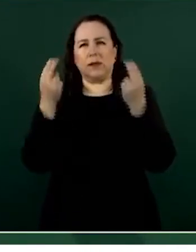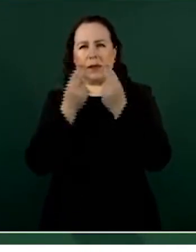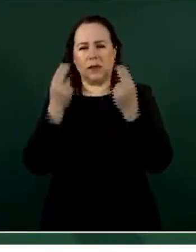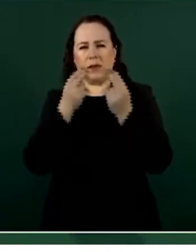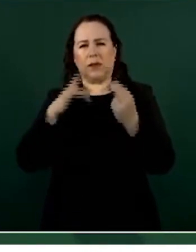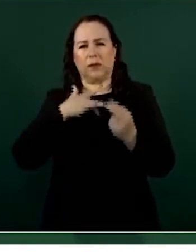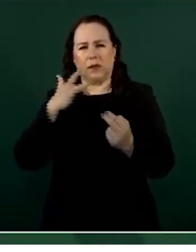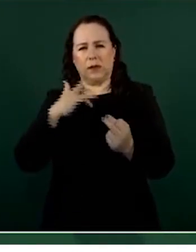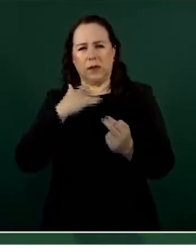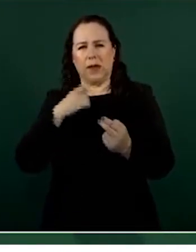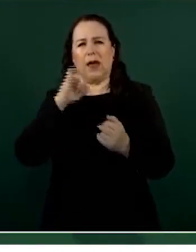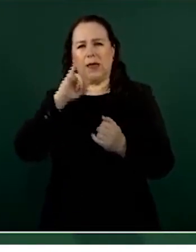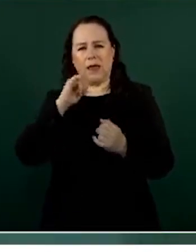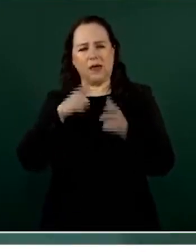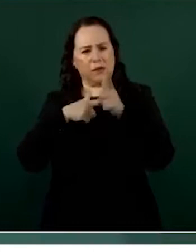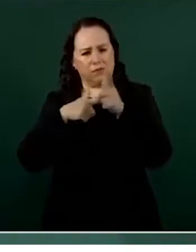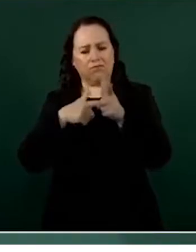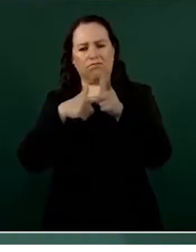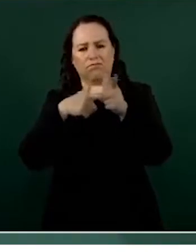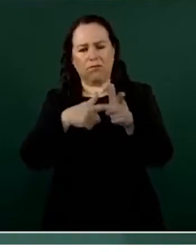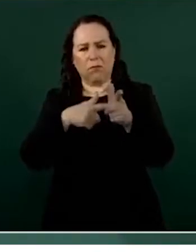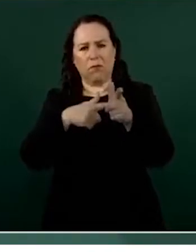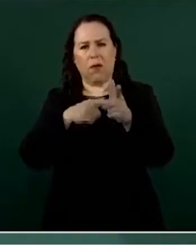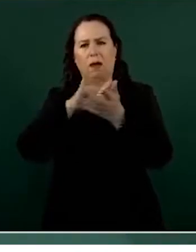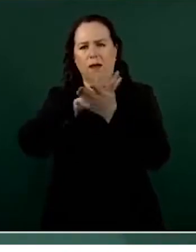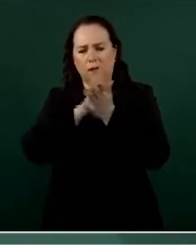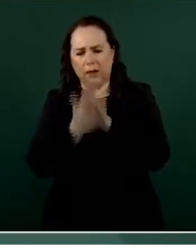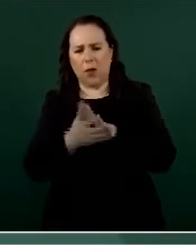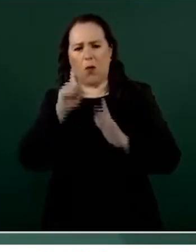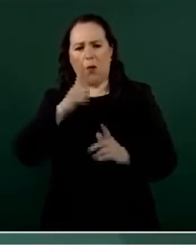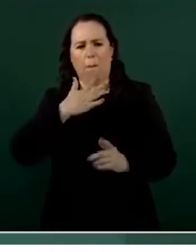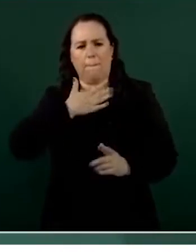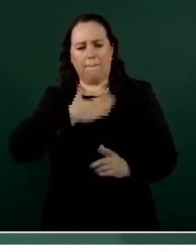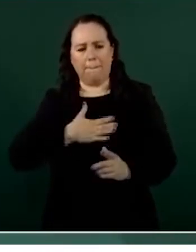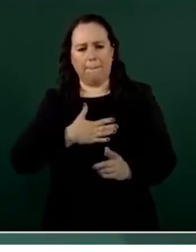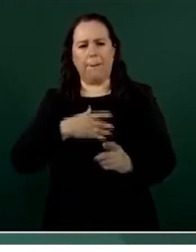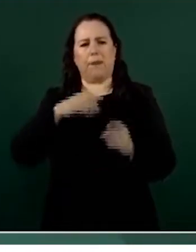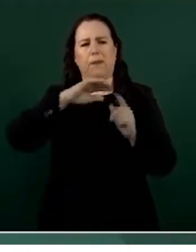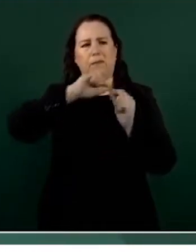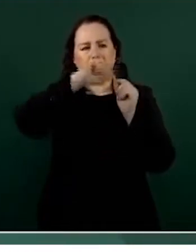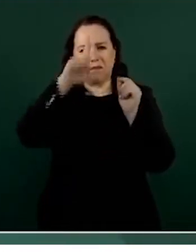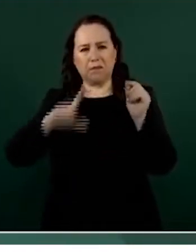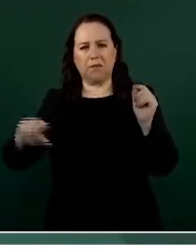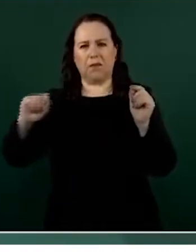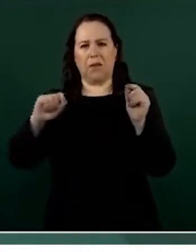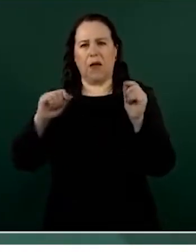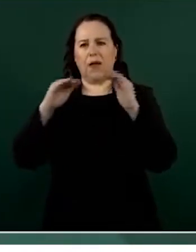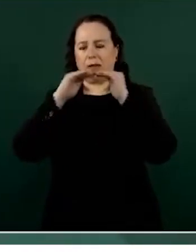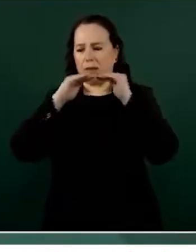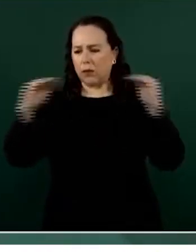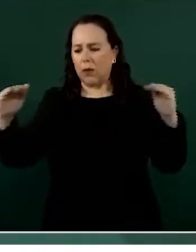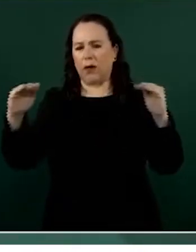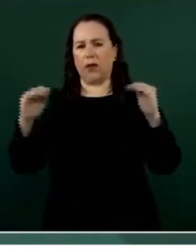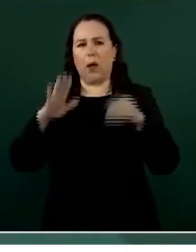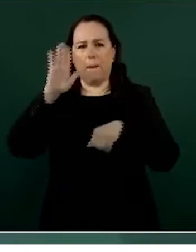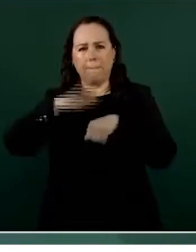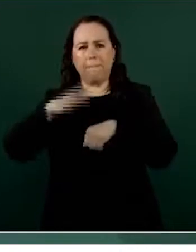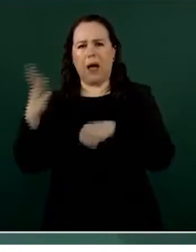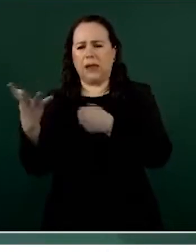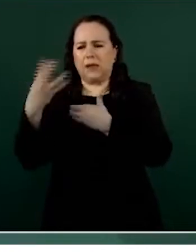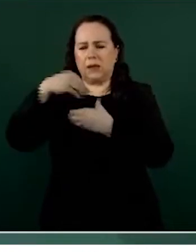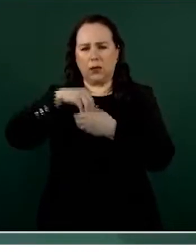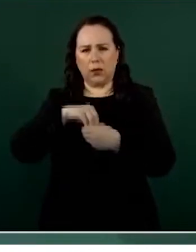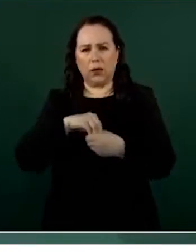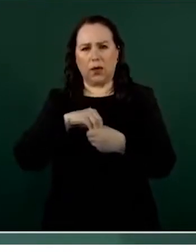las convergencias un país más justo, un país más incluyente, un país más igualitario. Tenemos que trabajar